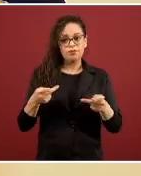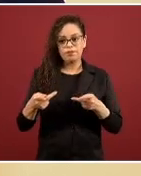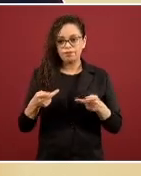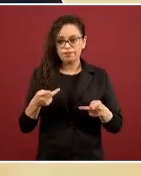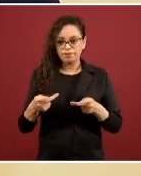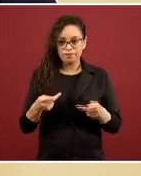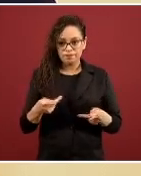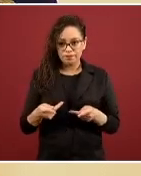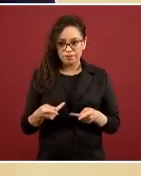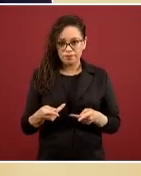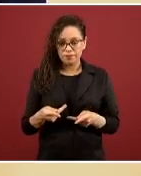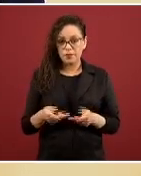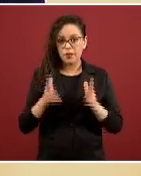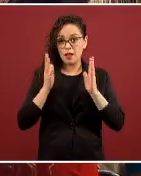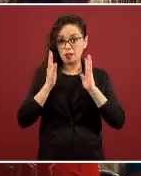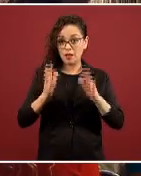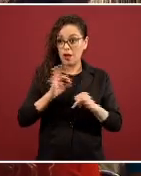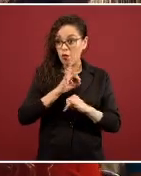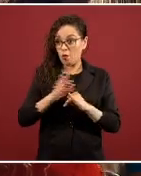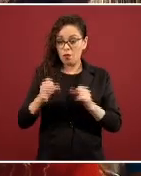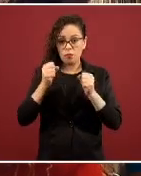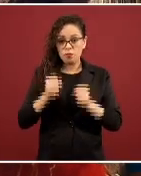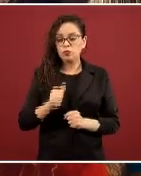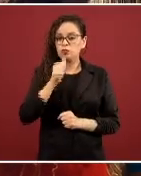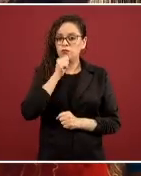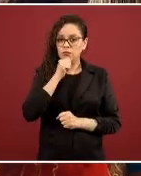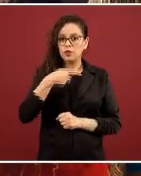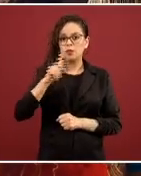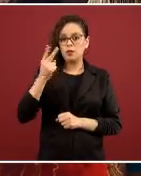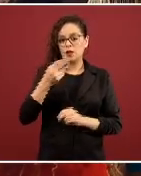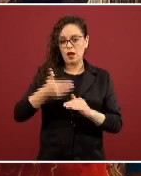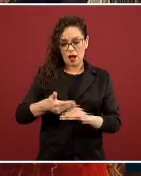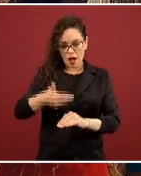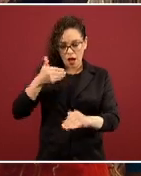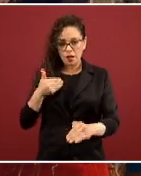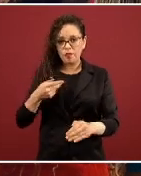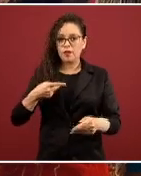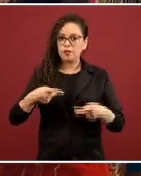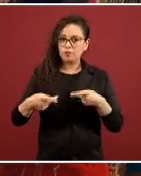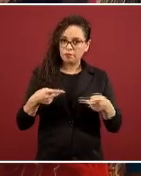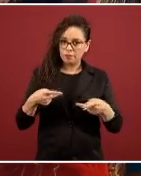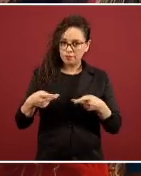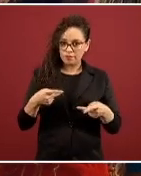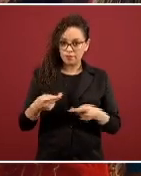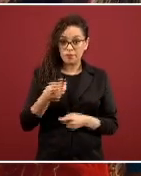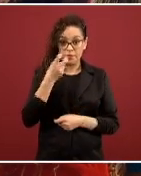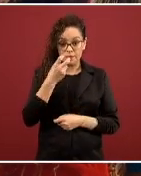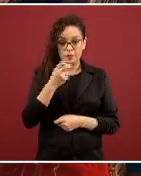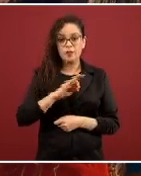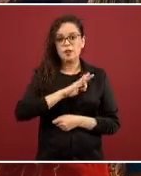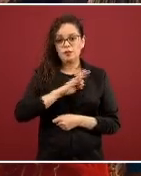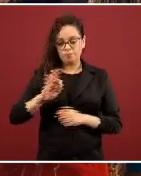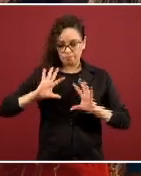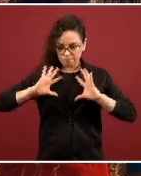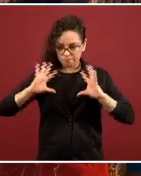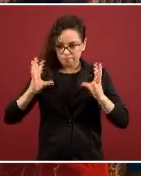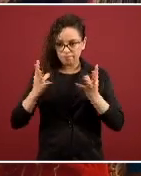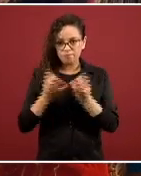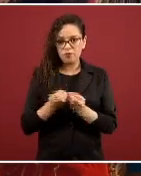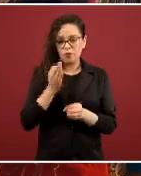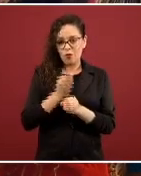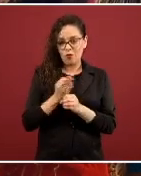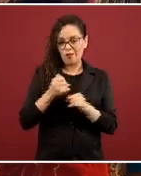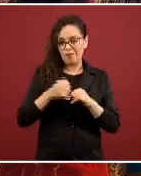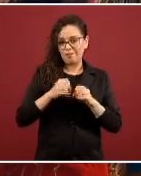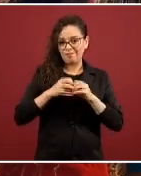ya definitivas, pero hay que estar preparados. Y para ello se ha logrado conjugar la información aquí presentada